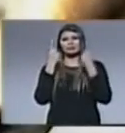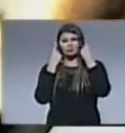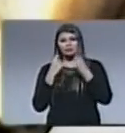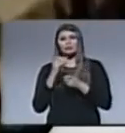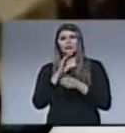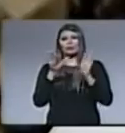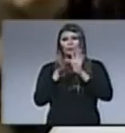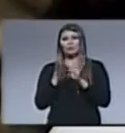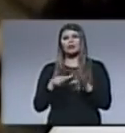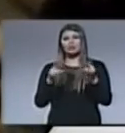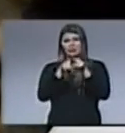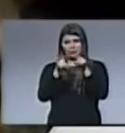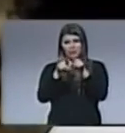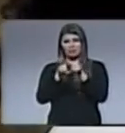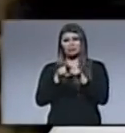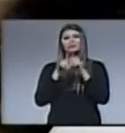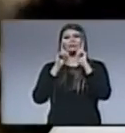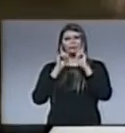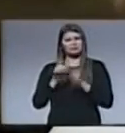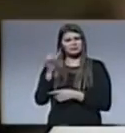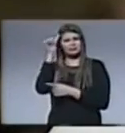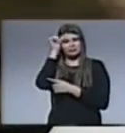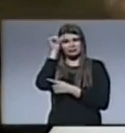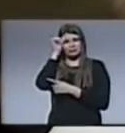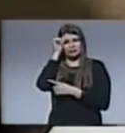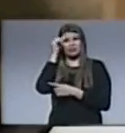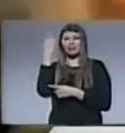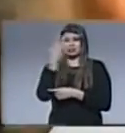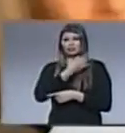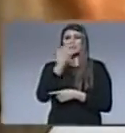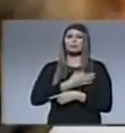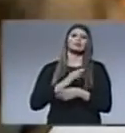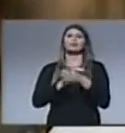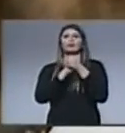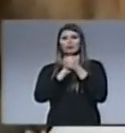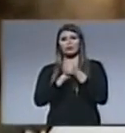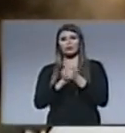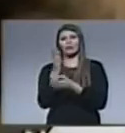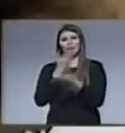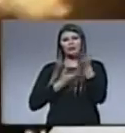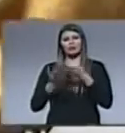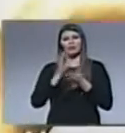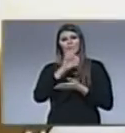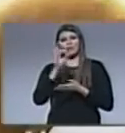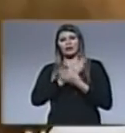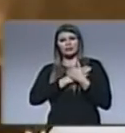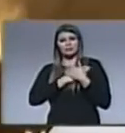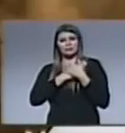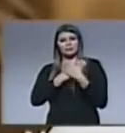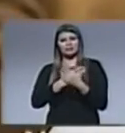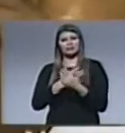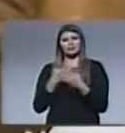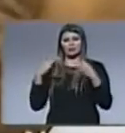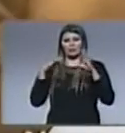como un hermano ¿qué quiere decir esto? quiere decir que realmente un amigo o sea ser amigo o amar es